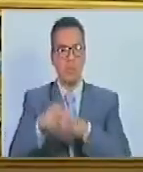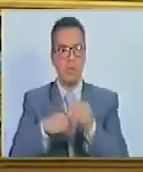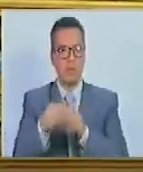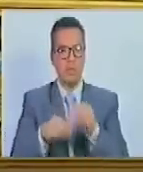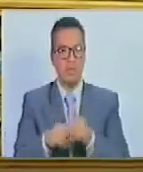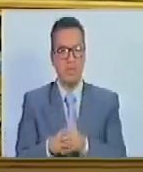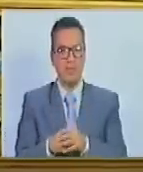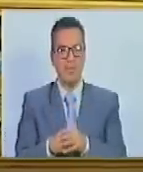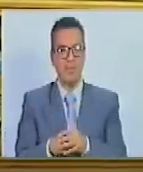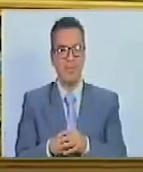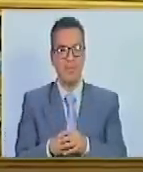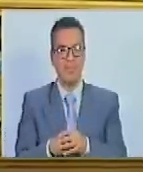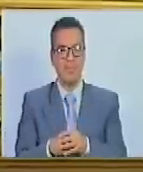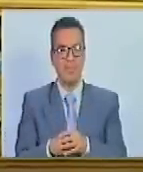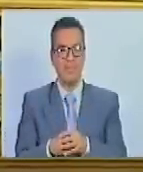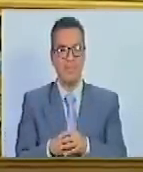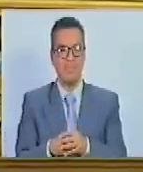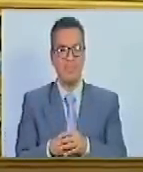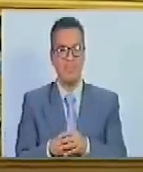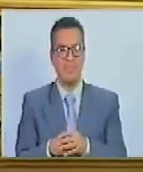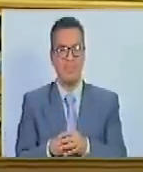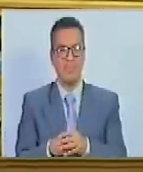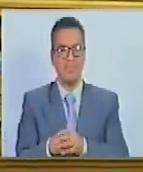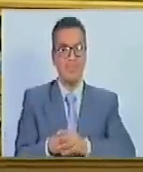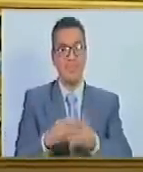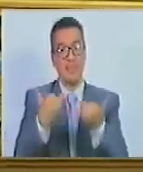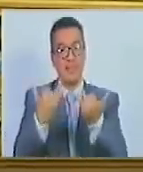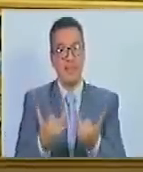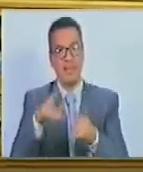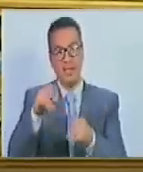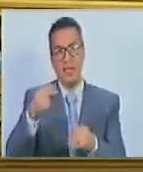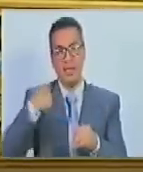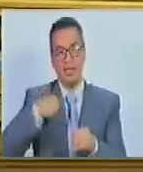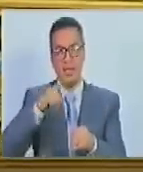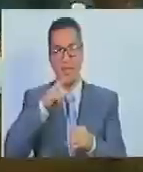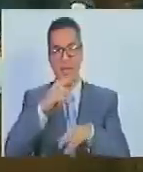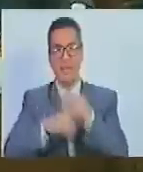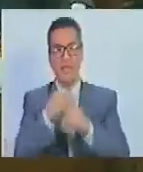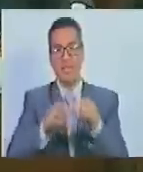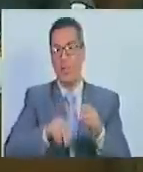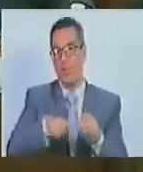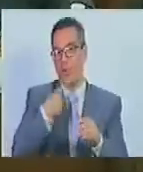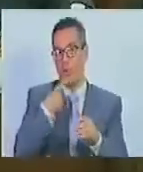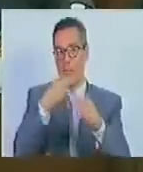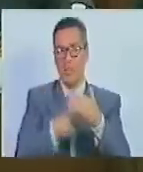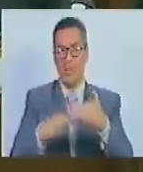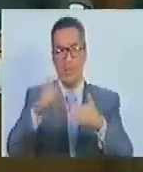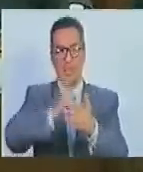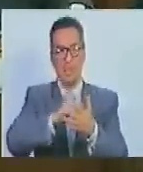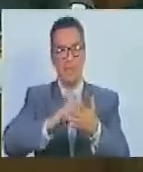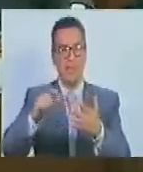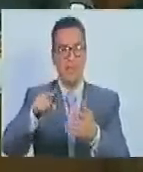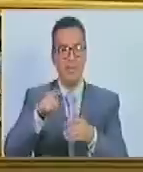¿Qué lo en Hasta que no se consumen los hechos, no podemos redactarlo de esa manera.